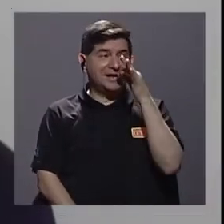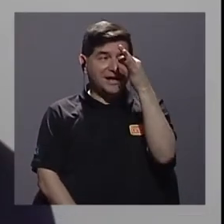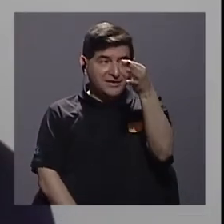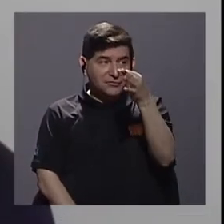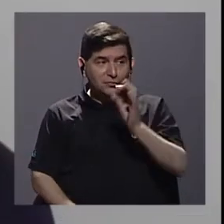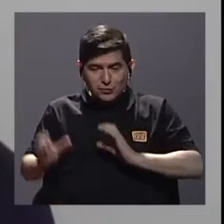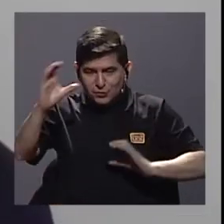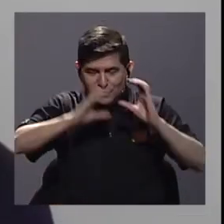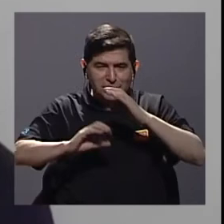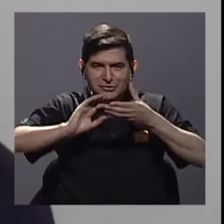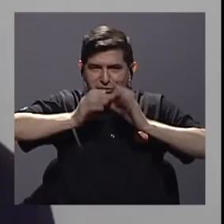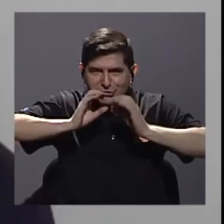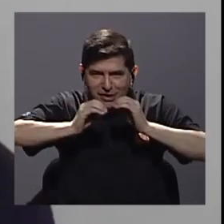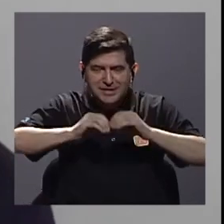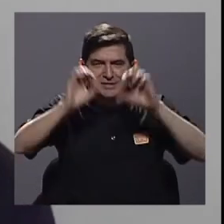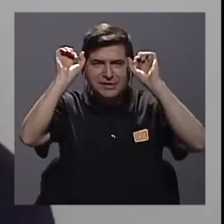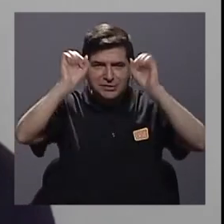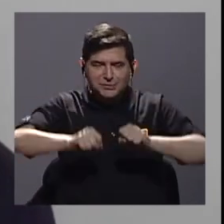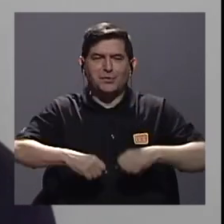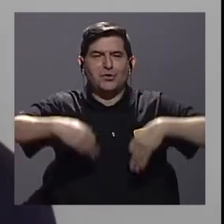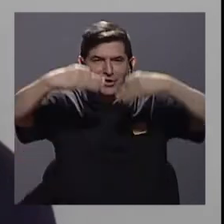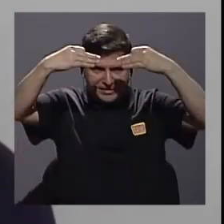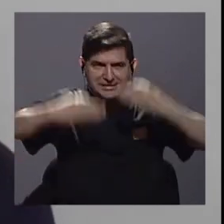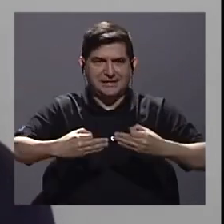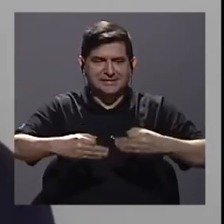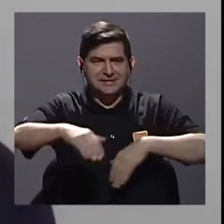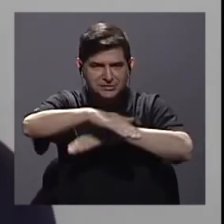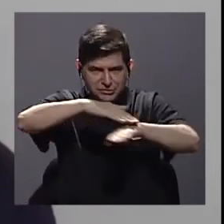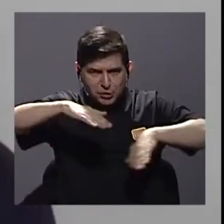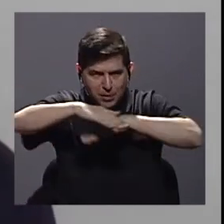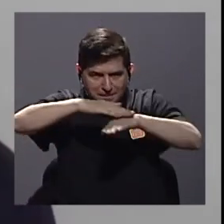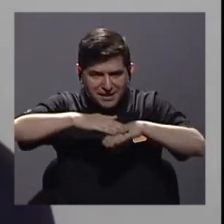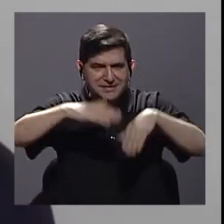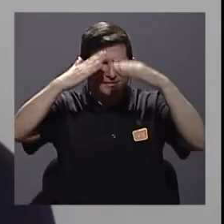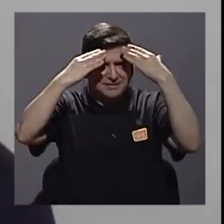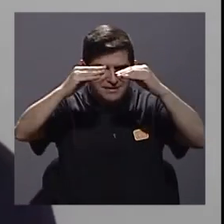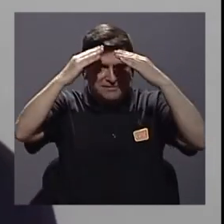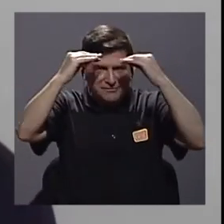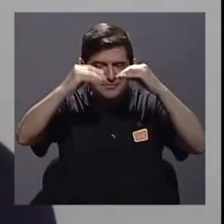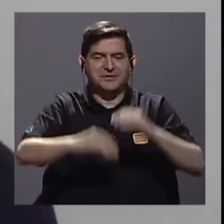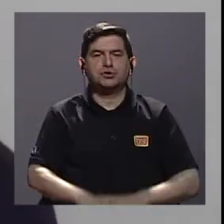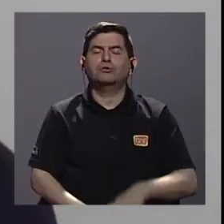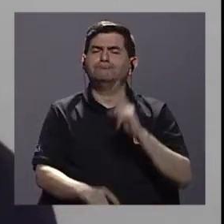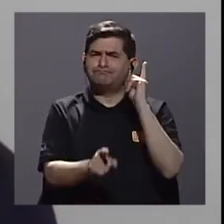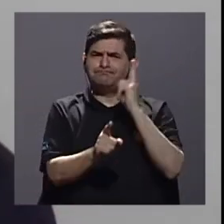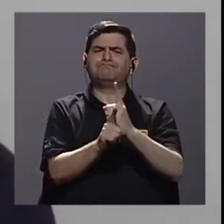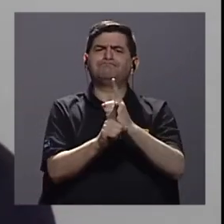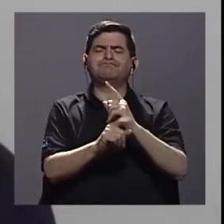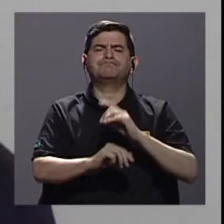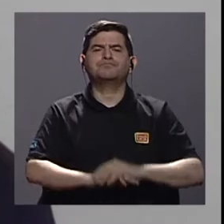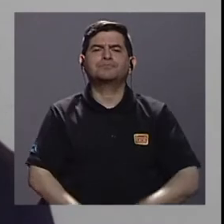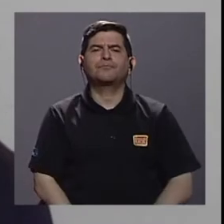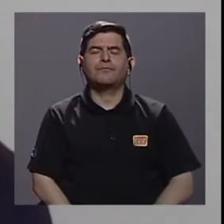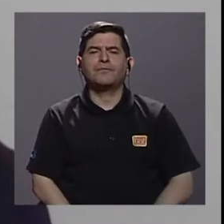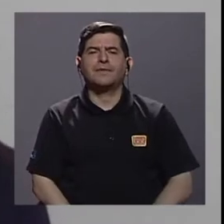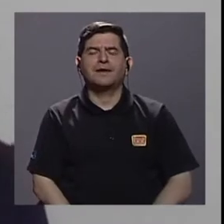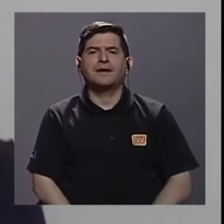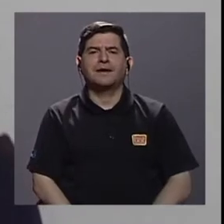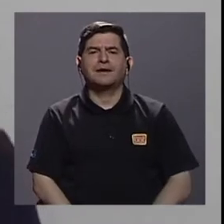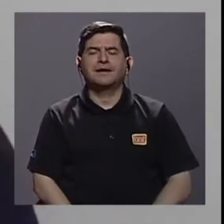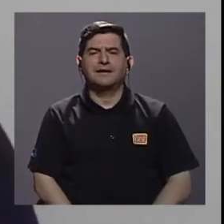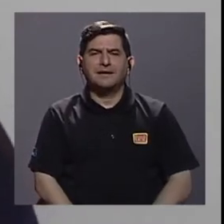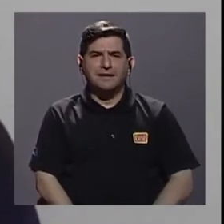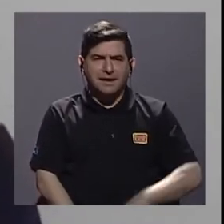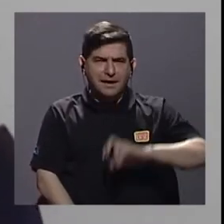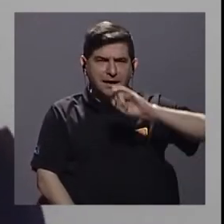¿verdad? La ciencia de los datos, poder tomar decisiones con base en información. Así es. Doña Julissa, la